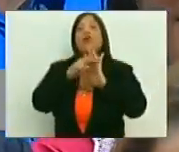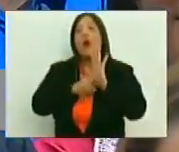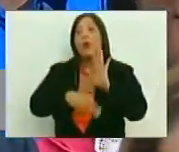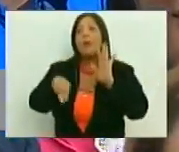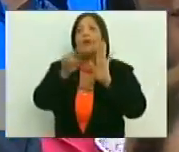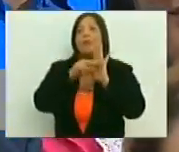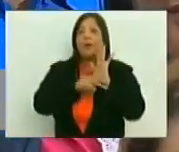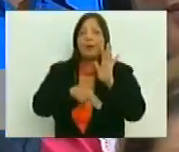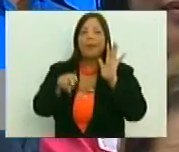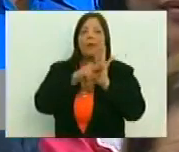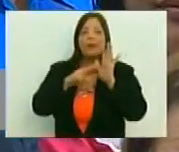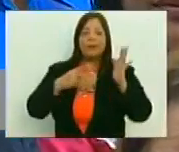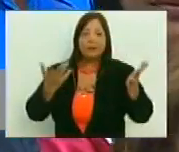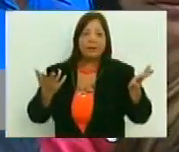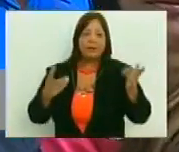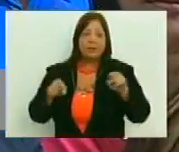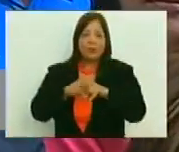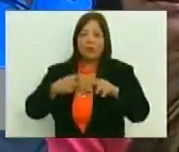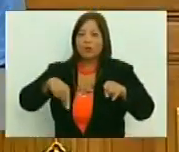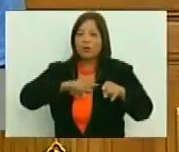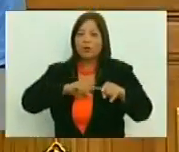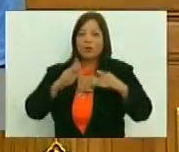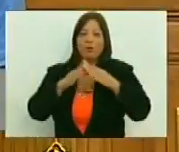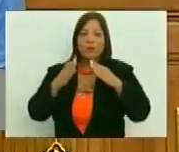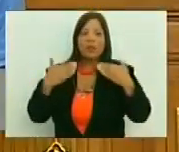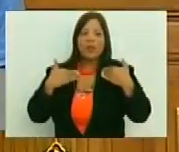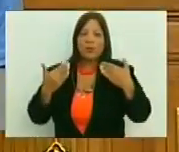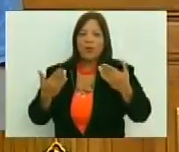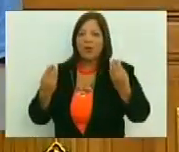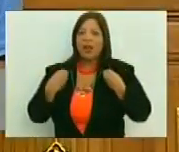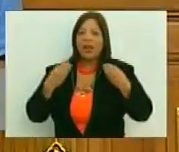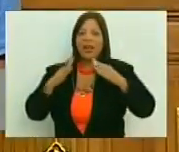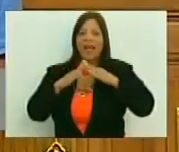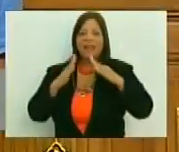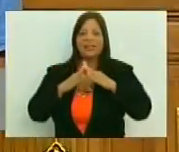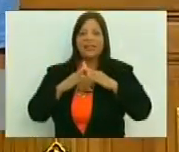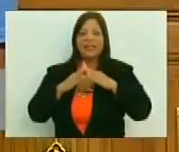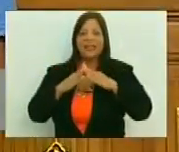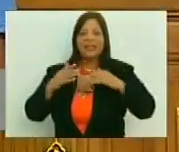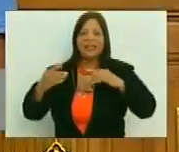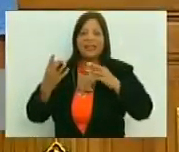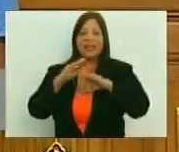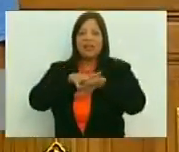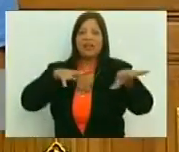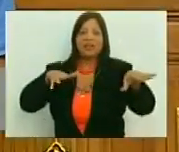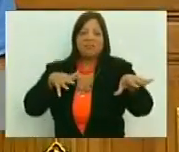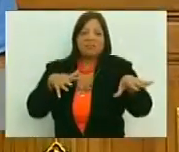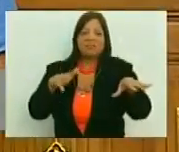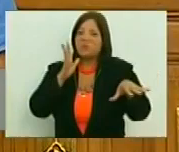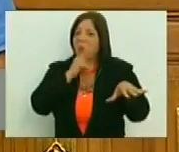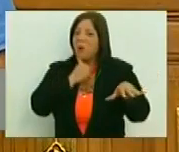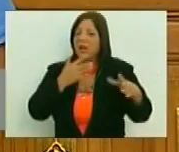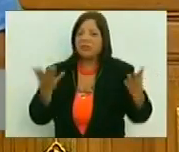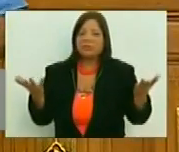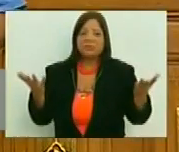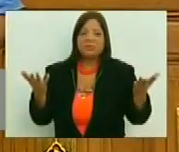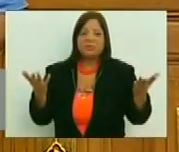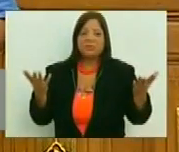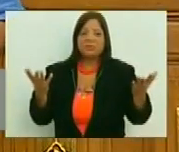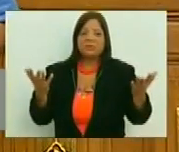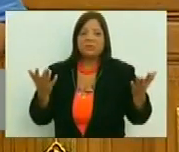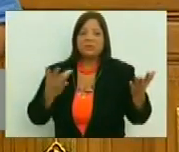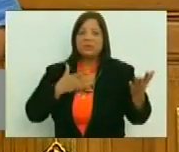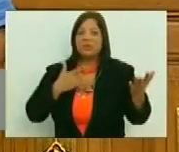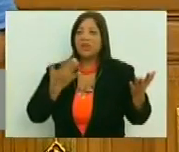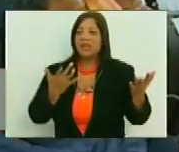cuando la casa, cuando tú no ves, nosotros que vivimos en residencia mucho, en la residencia, como nadie quiere eso, tú no sientes